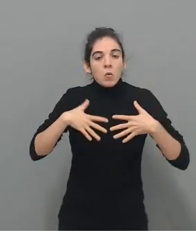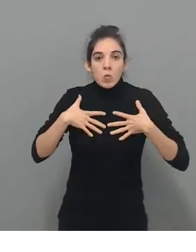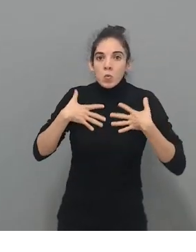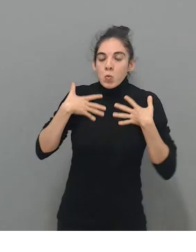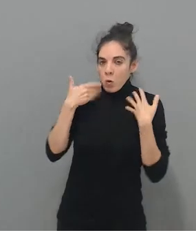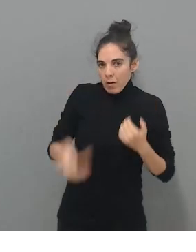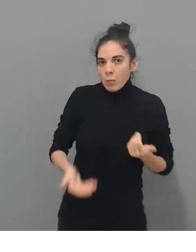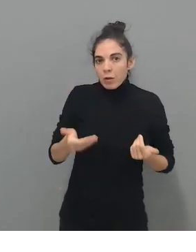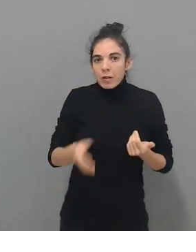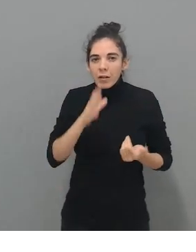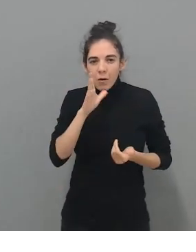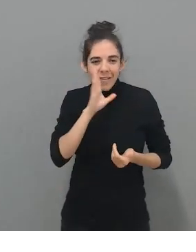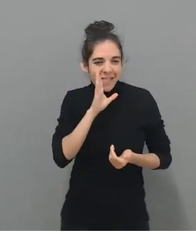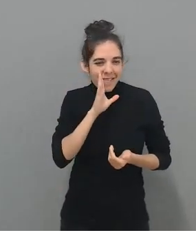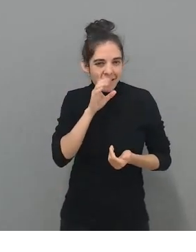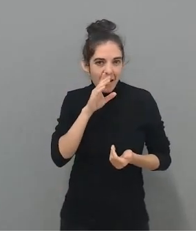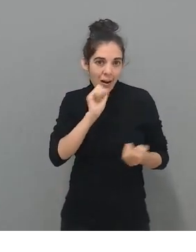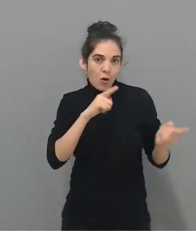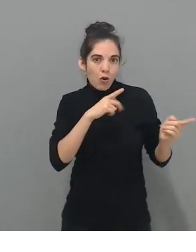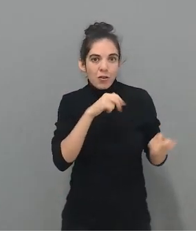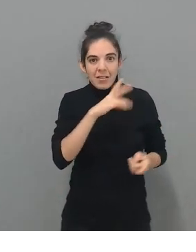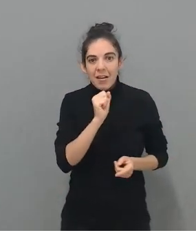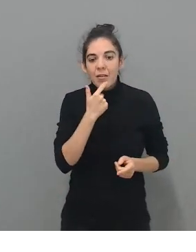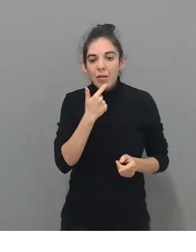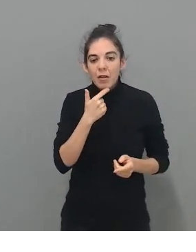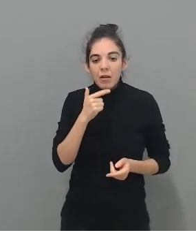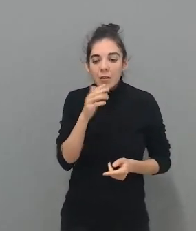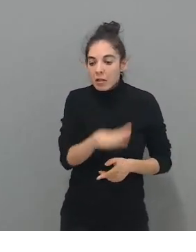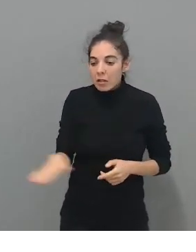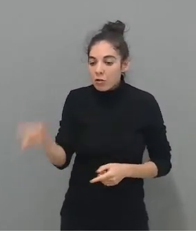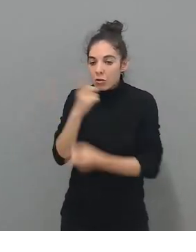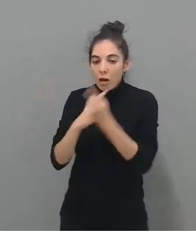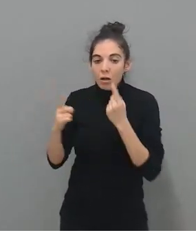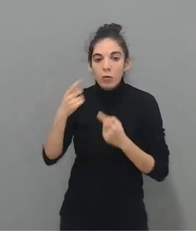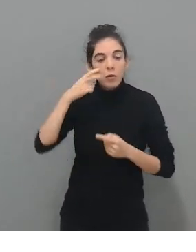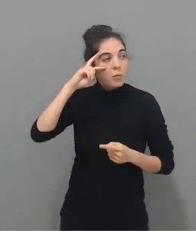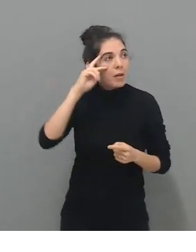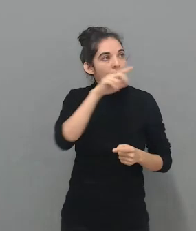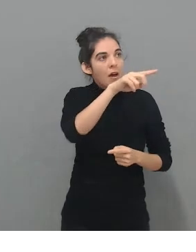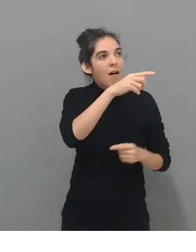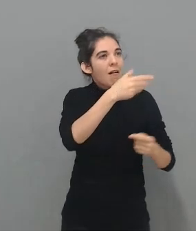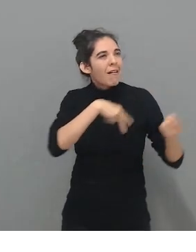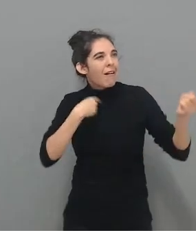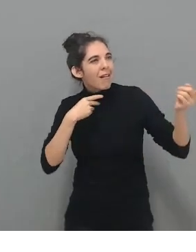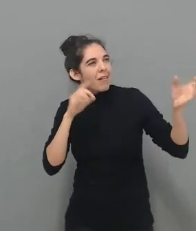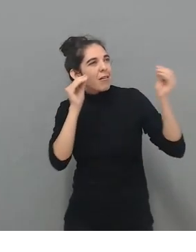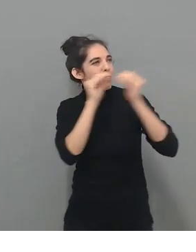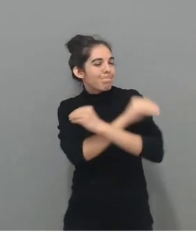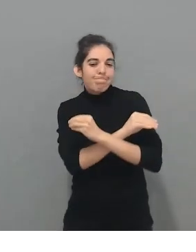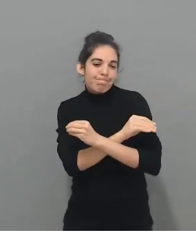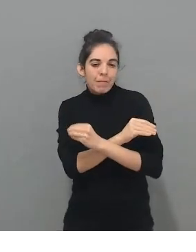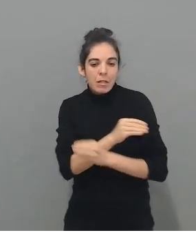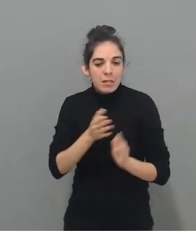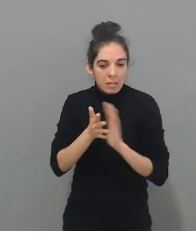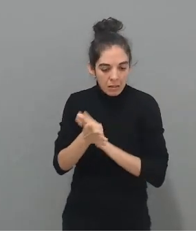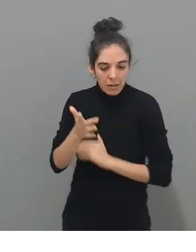comentaba antes Aloña, hay niños que no tienen la oportunidad de vivir experiencia como otros niños y para nosotros era muy importante darle esa oportunidad y que